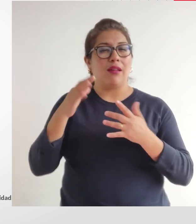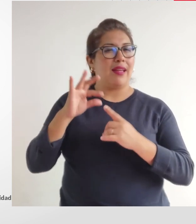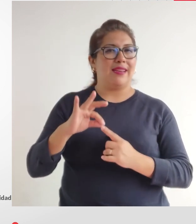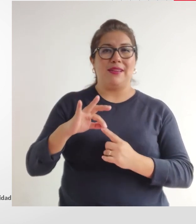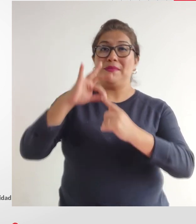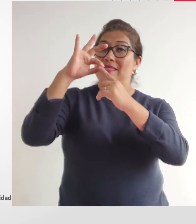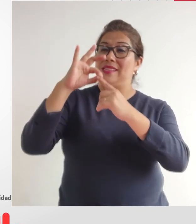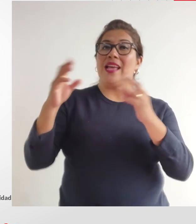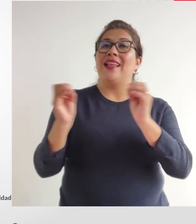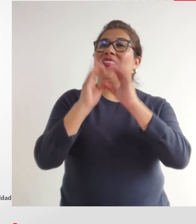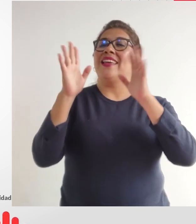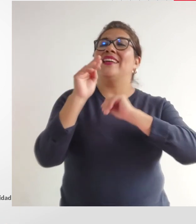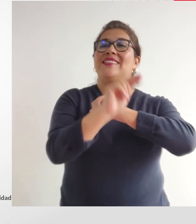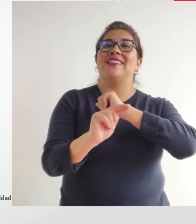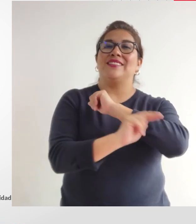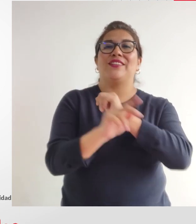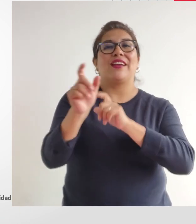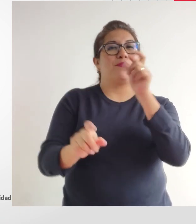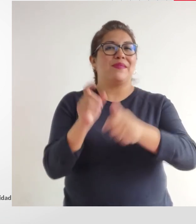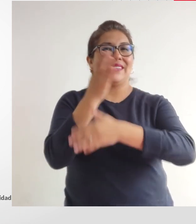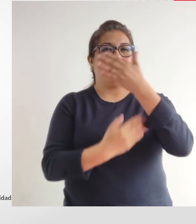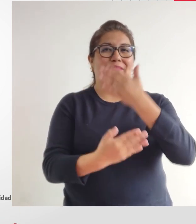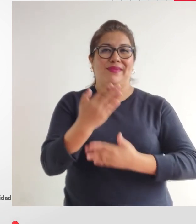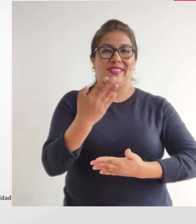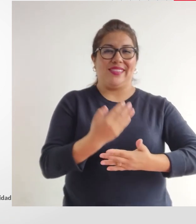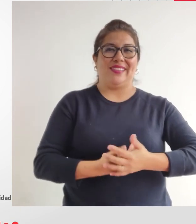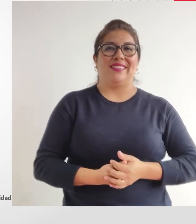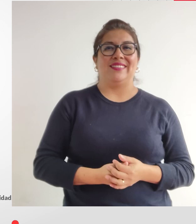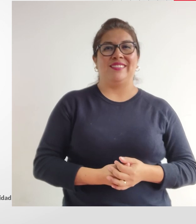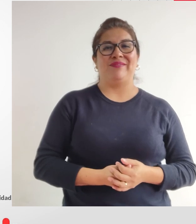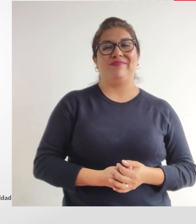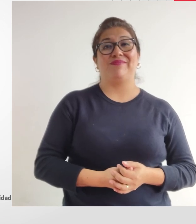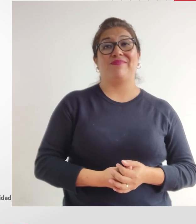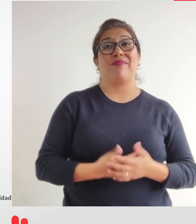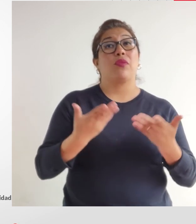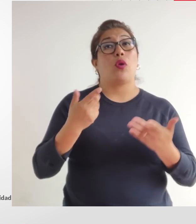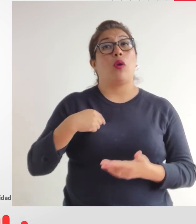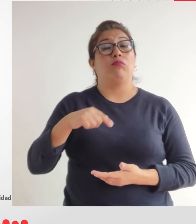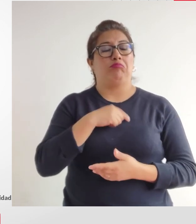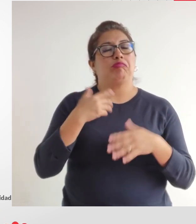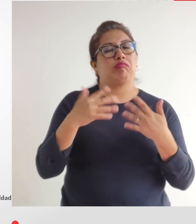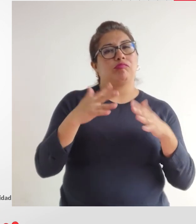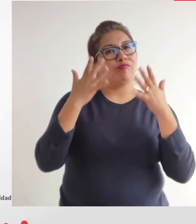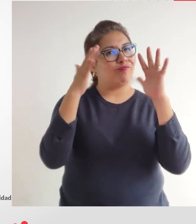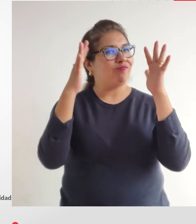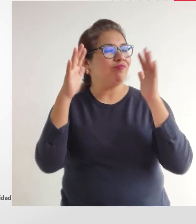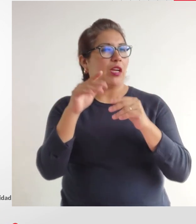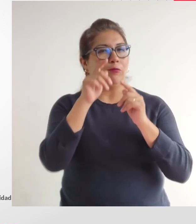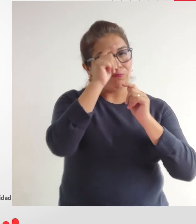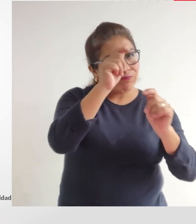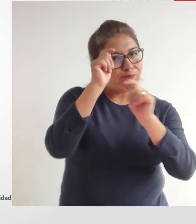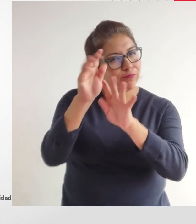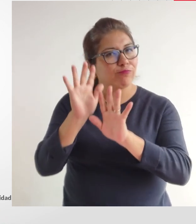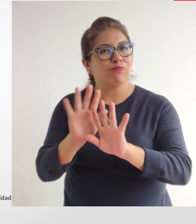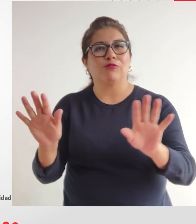muy especial. Es el Día Nacional de la Persona con Discapacidad. Nuestro reconocimiento